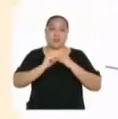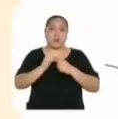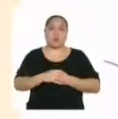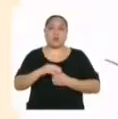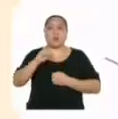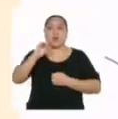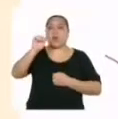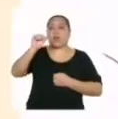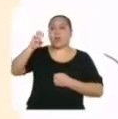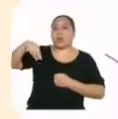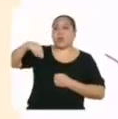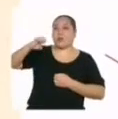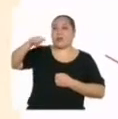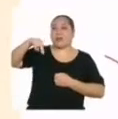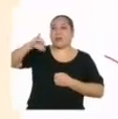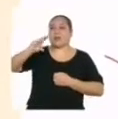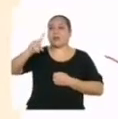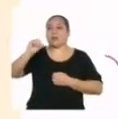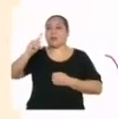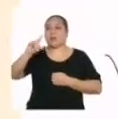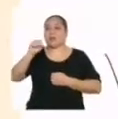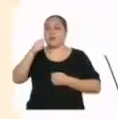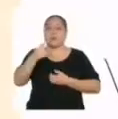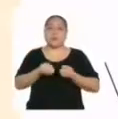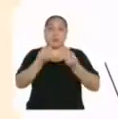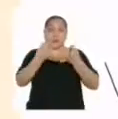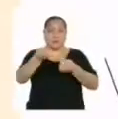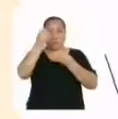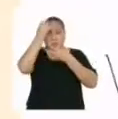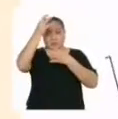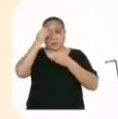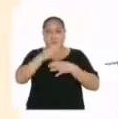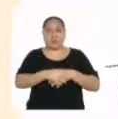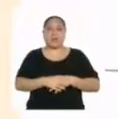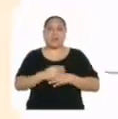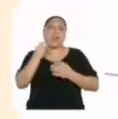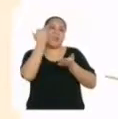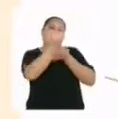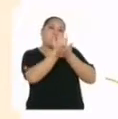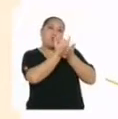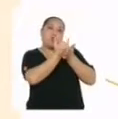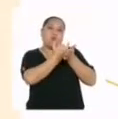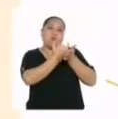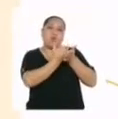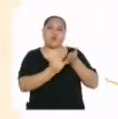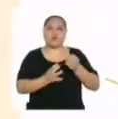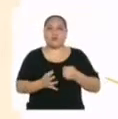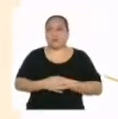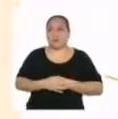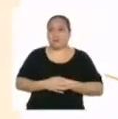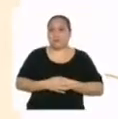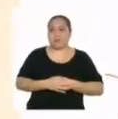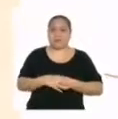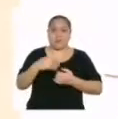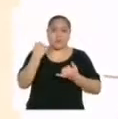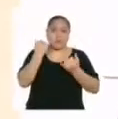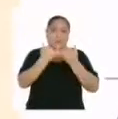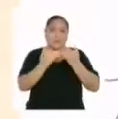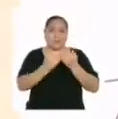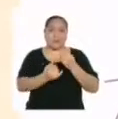Amenidades, que comunican normalmente con caricaturas. Y finalmente,